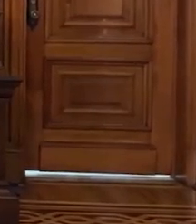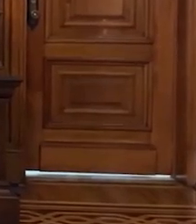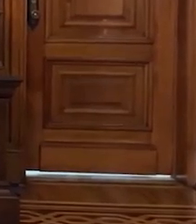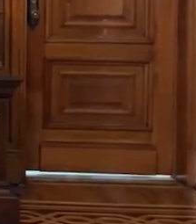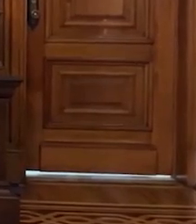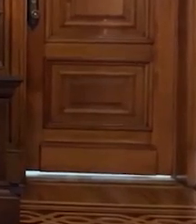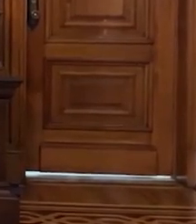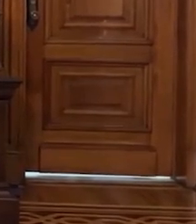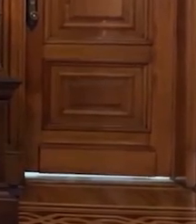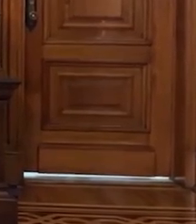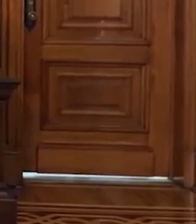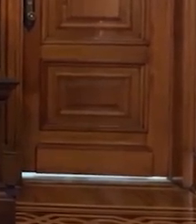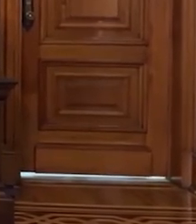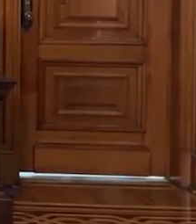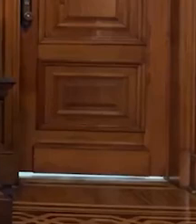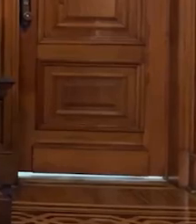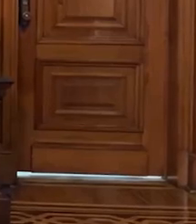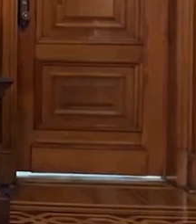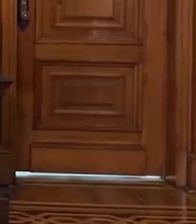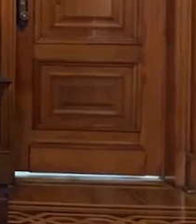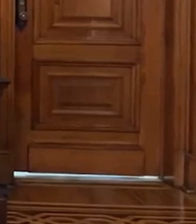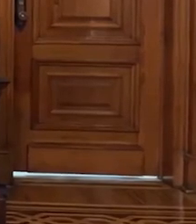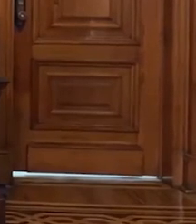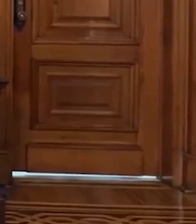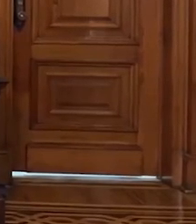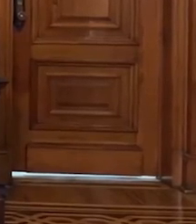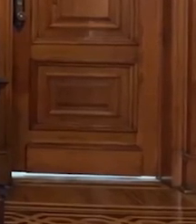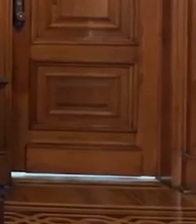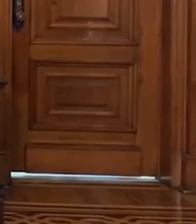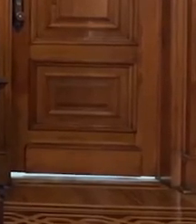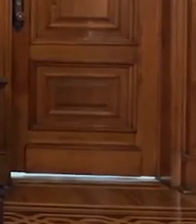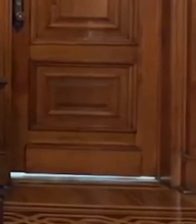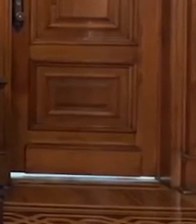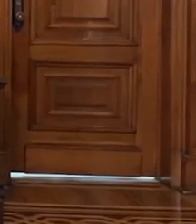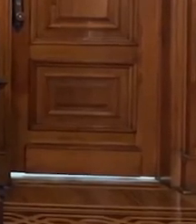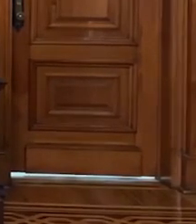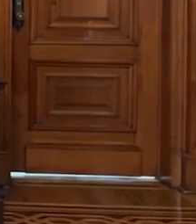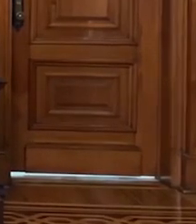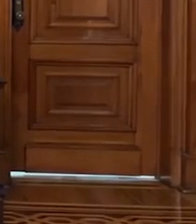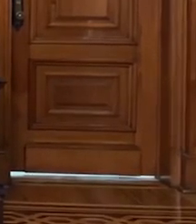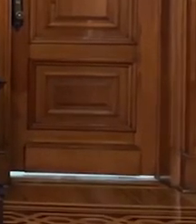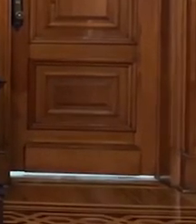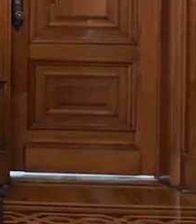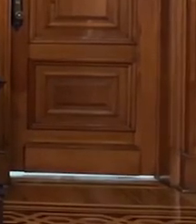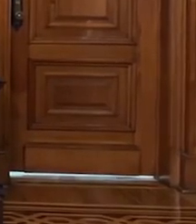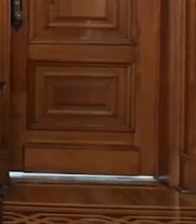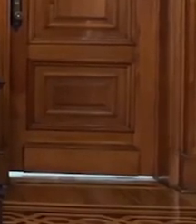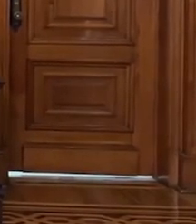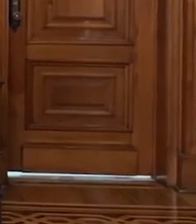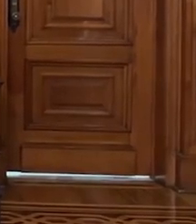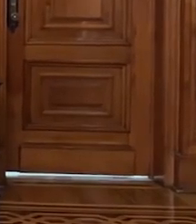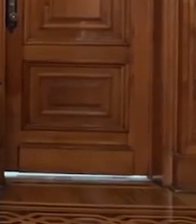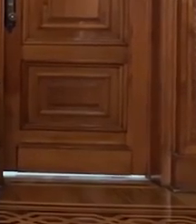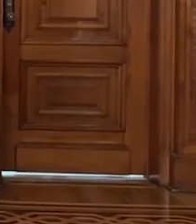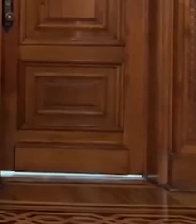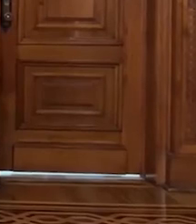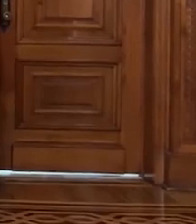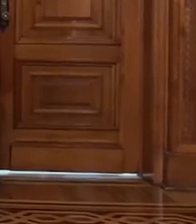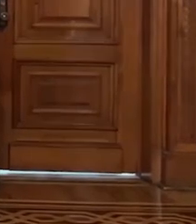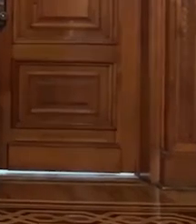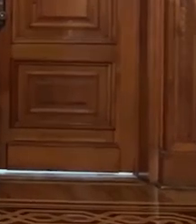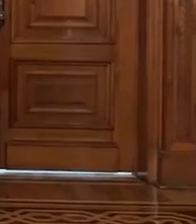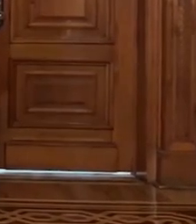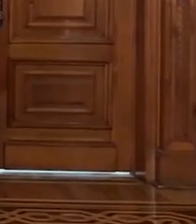guerreros de San Francisco. Es un orgullo. Y además estaba diciendo que